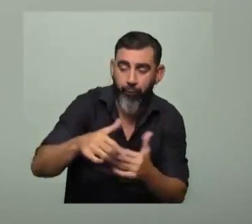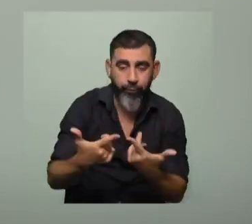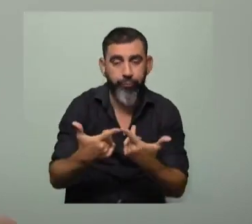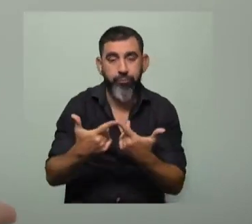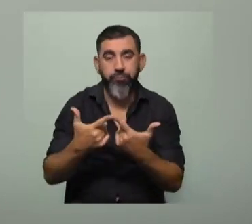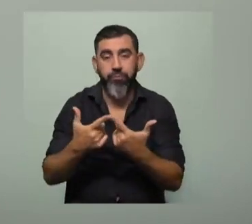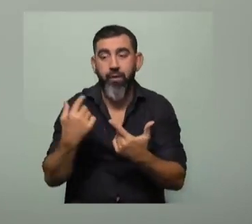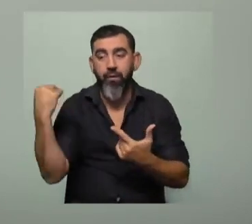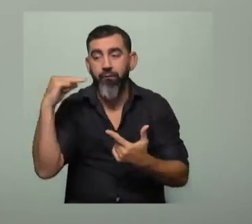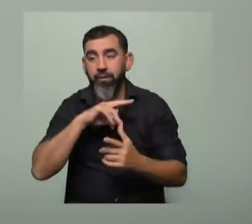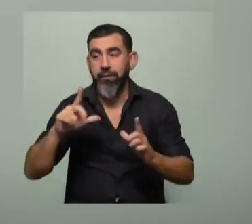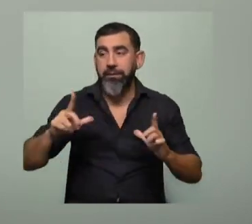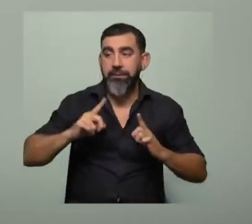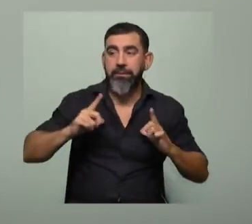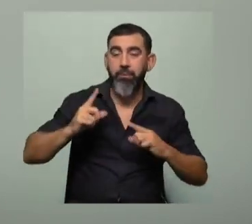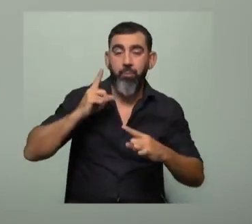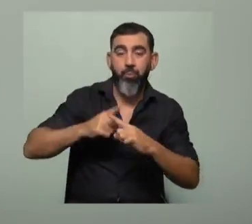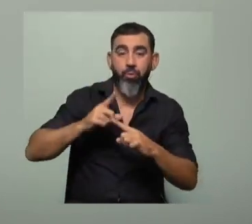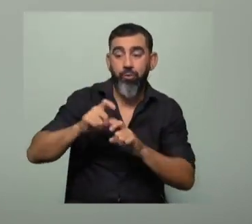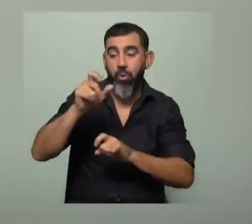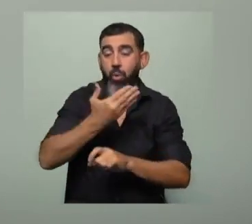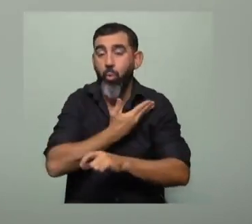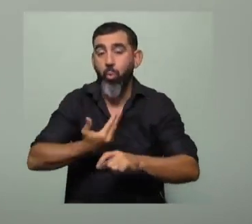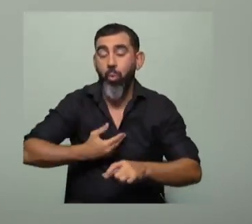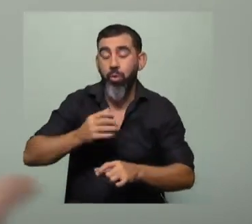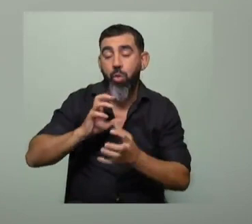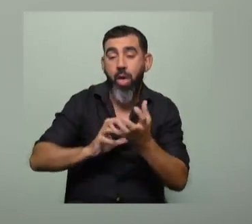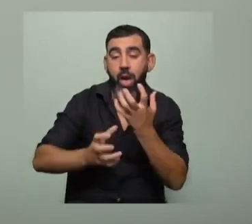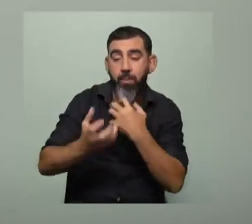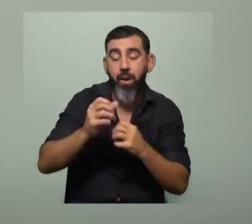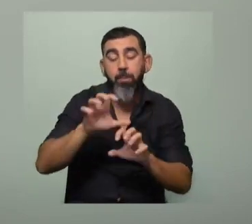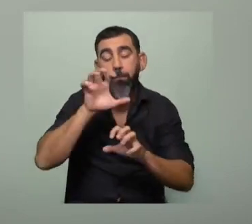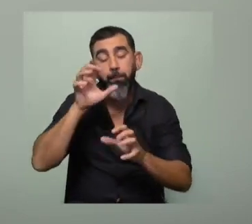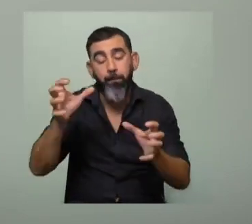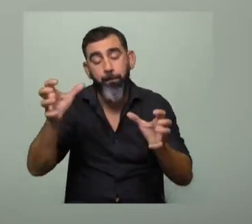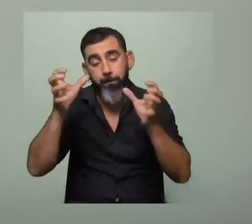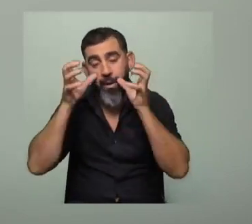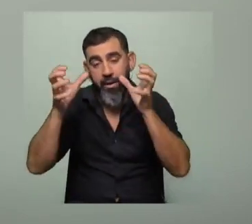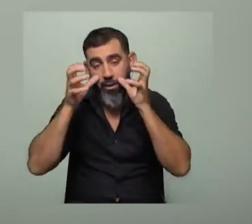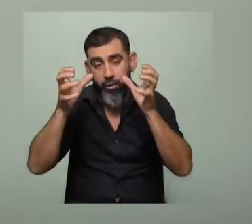crear falsas expectativas a los tutores, yo creo que es algo muy peligroso y muy doloroso para ellos.